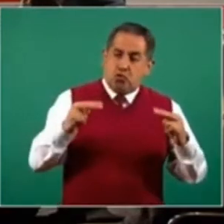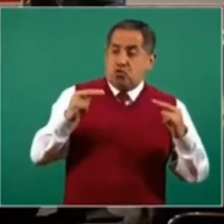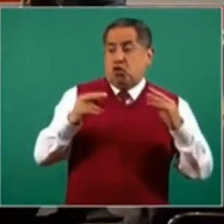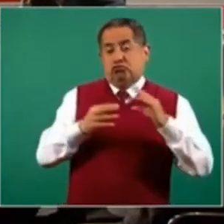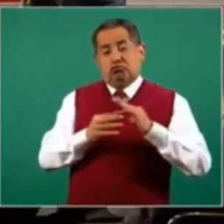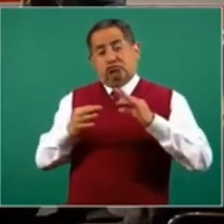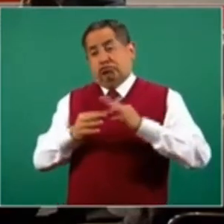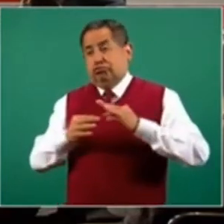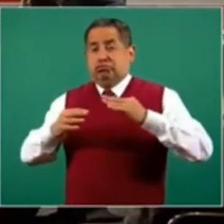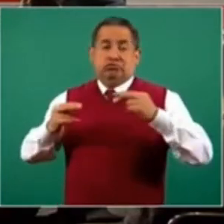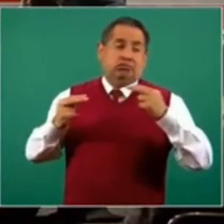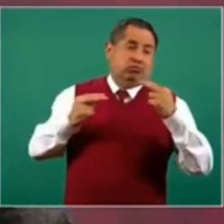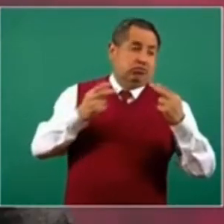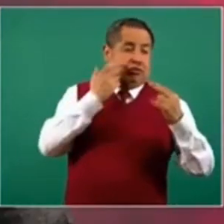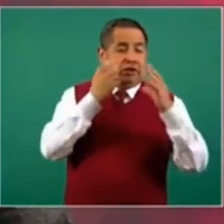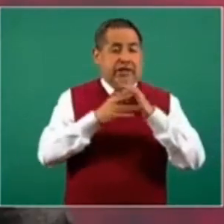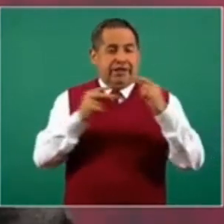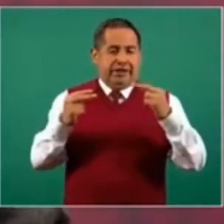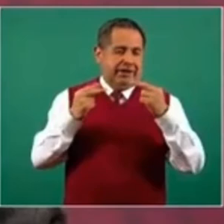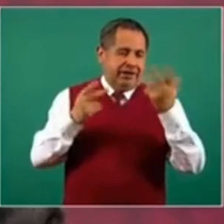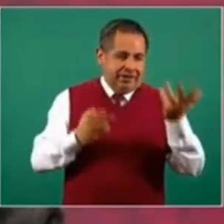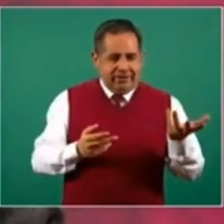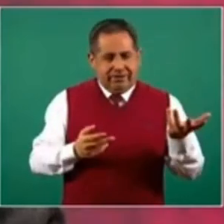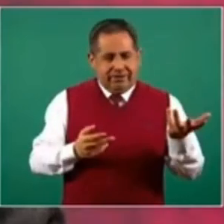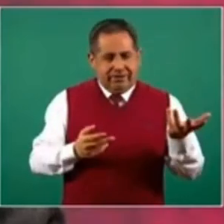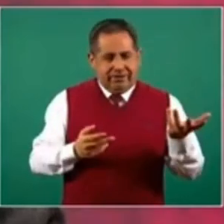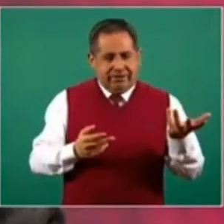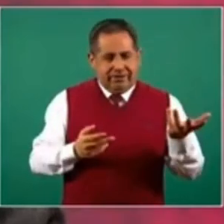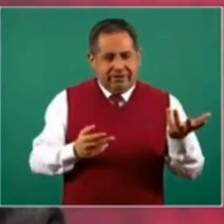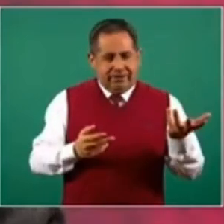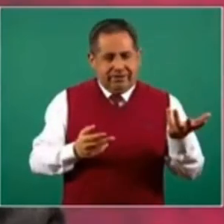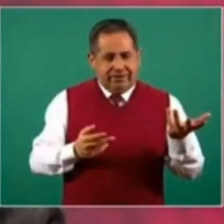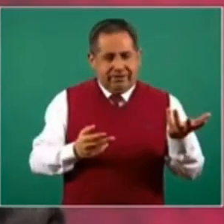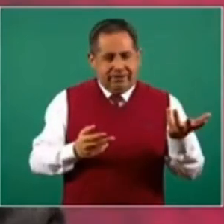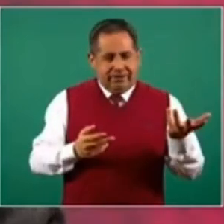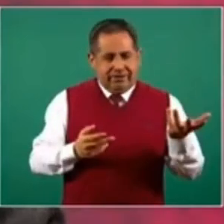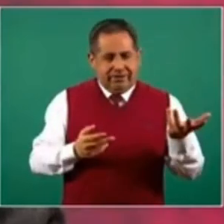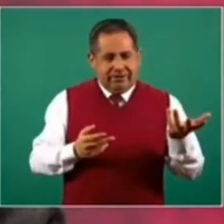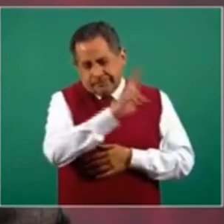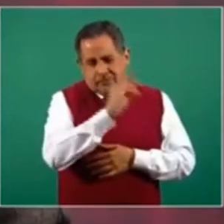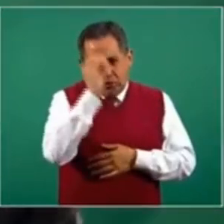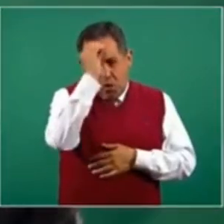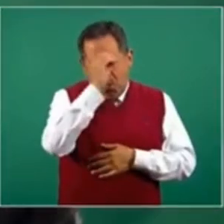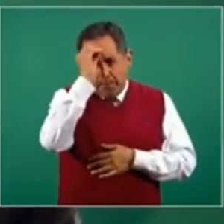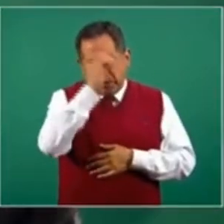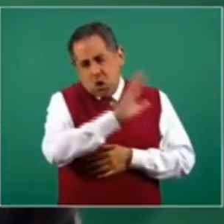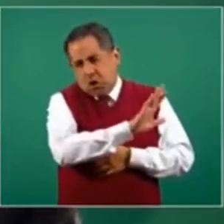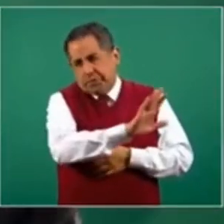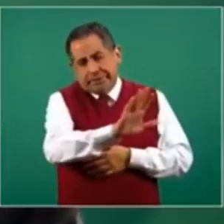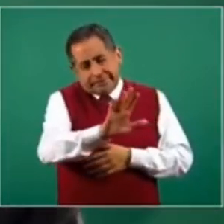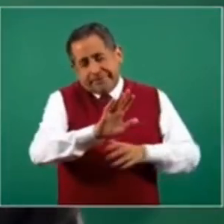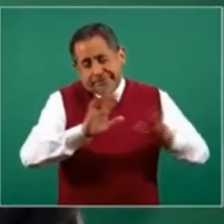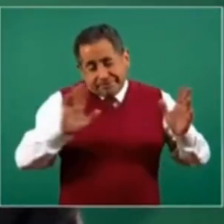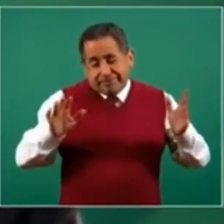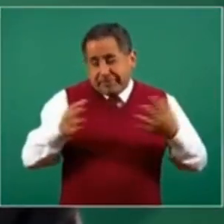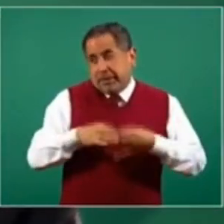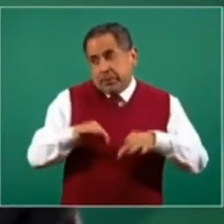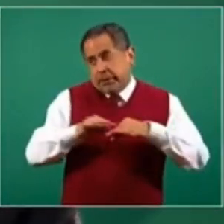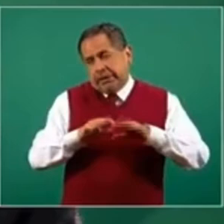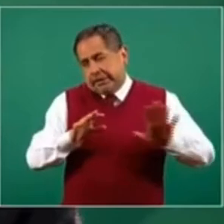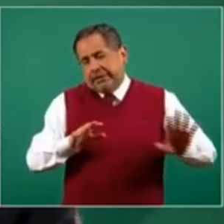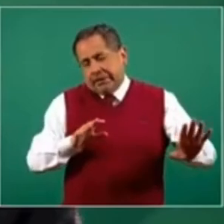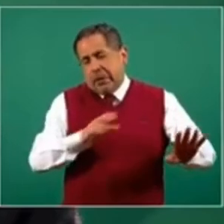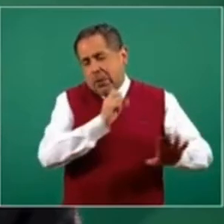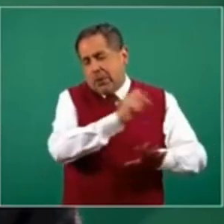de la infodemia. Desde luego respetamos las opiniones, consideramos que es un valor muy importante tener